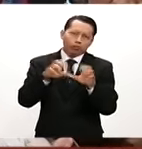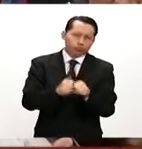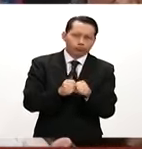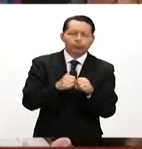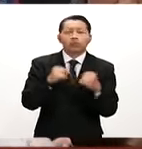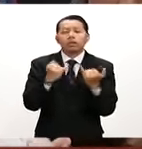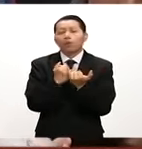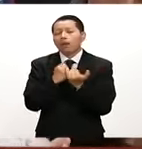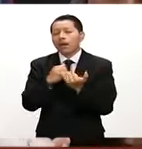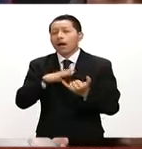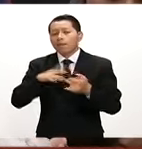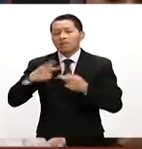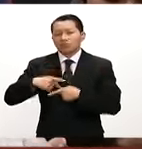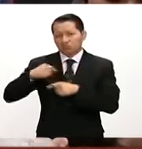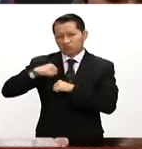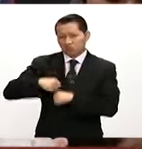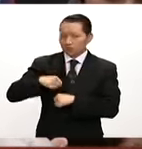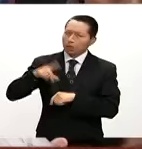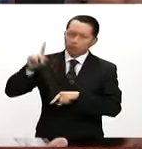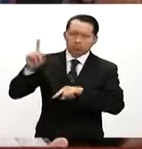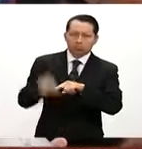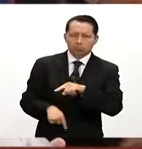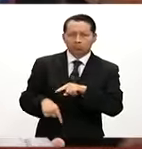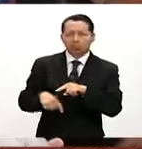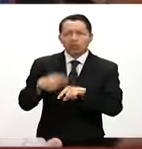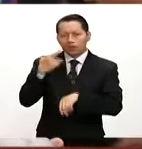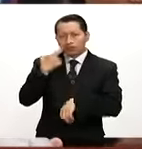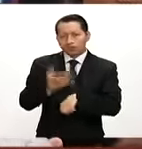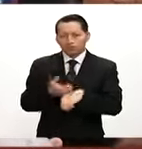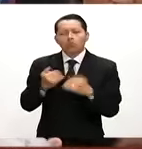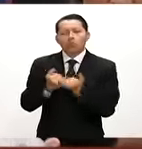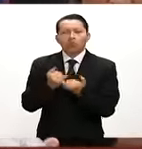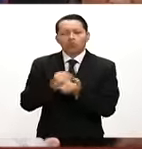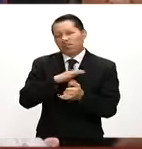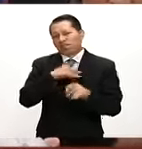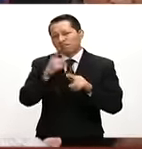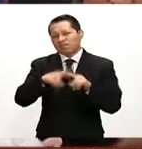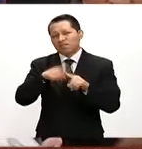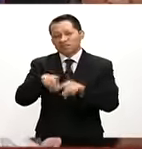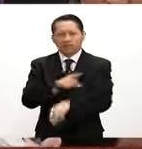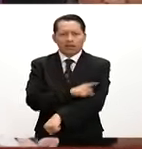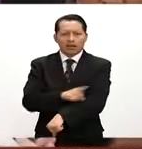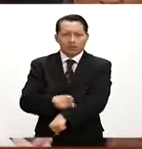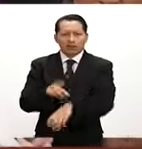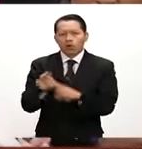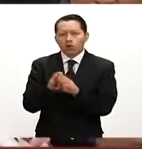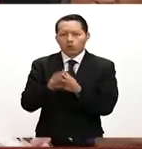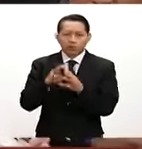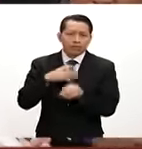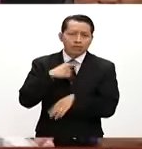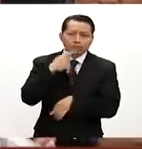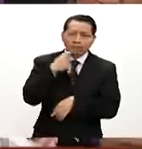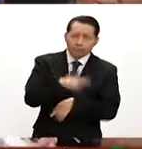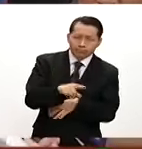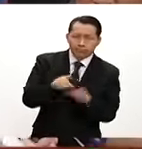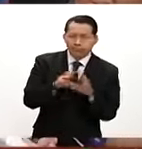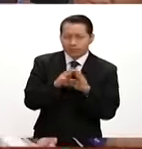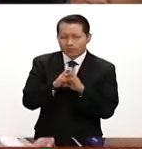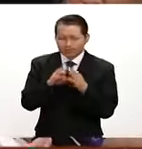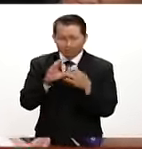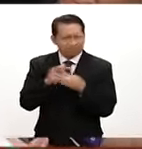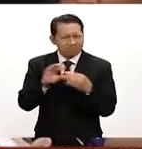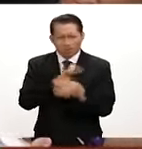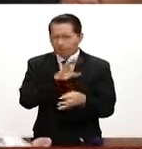Ha habido destituciones. Hay inhabilitaciones de diferentes delegaciones en donde se acusó. Todas las